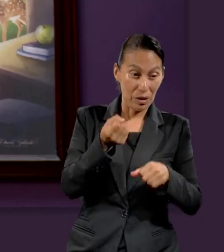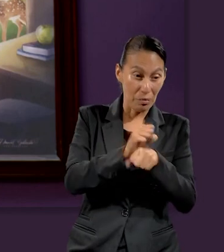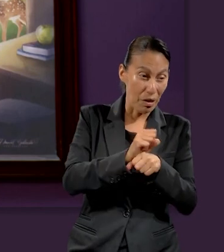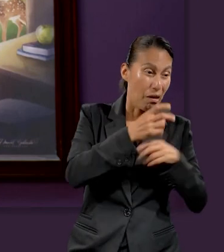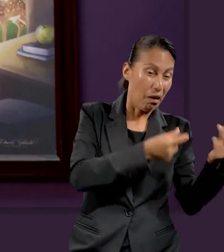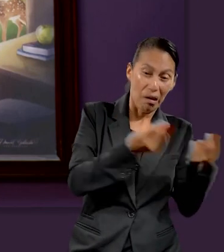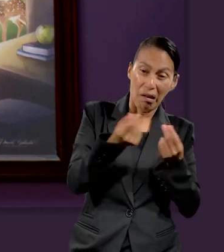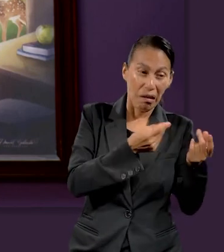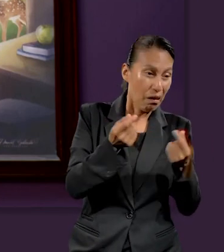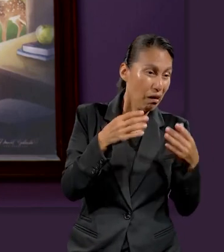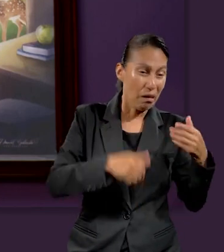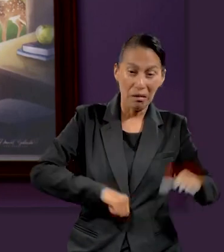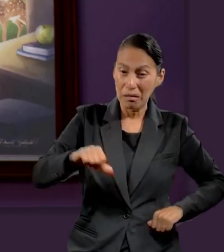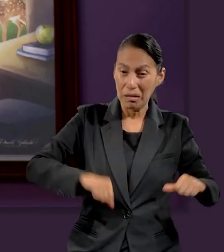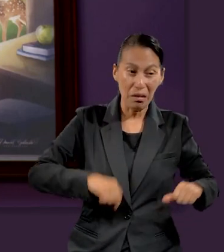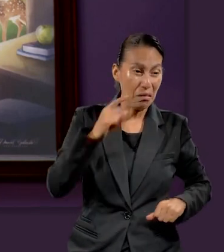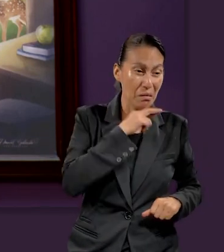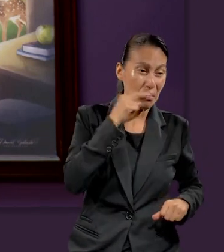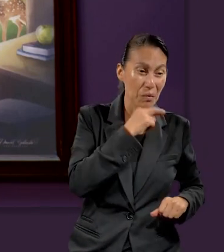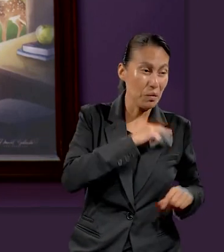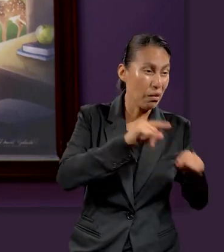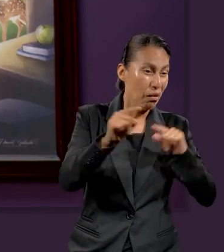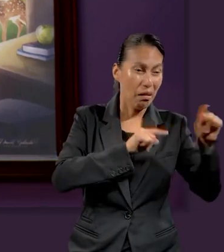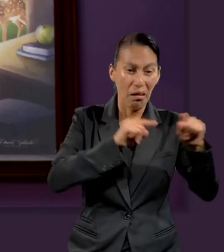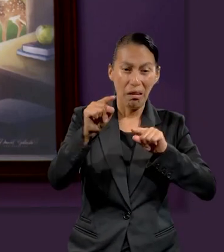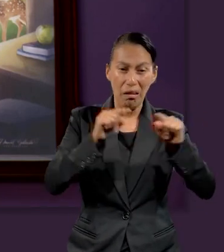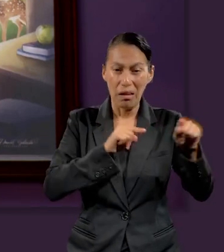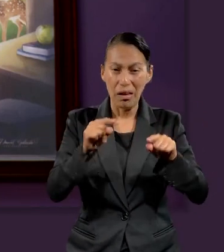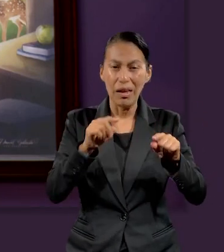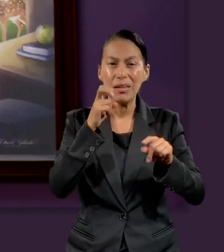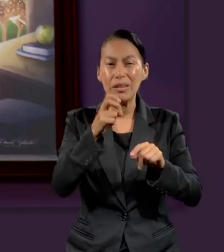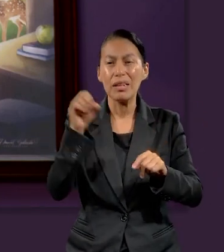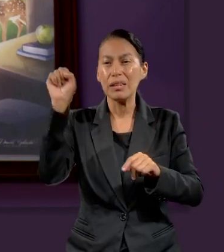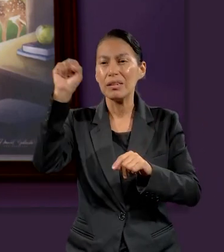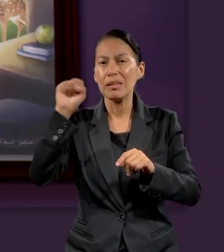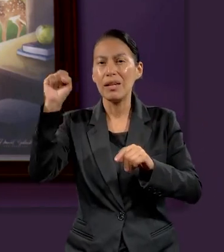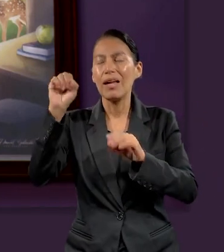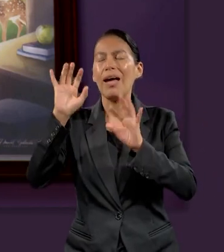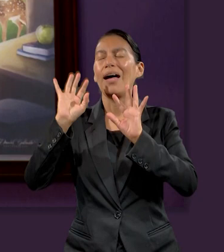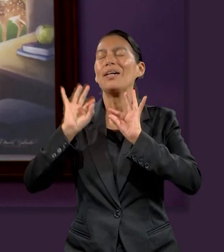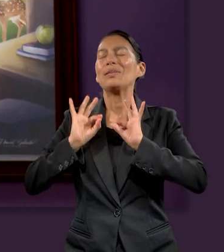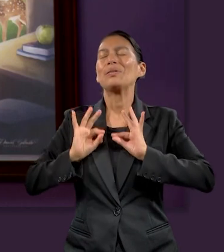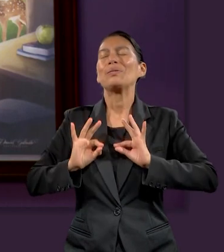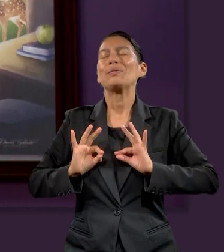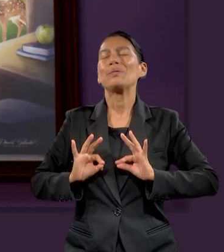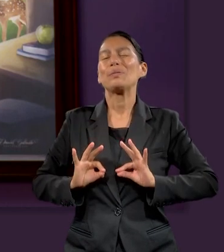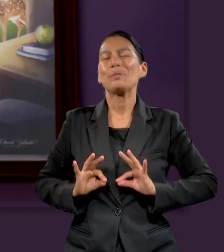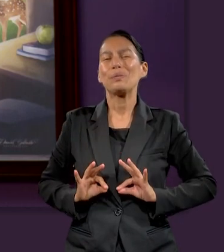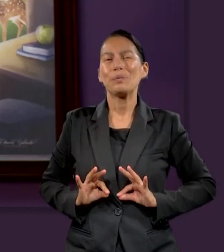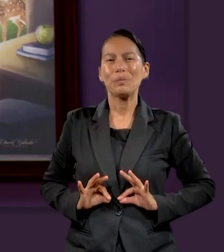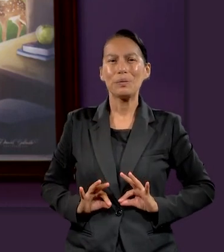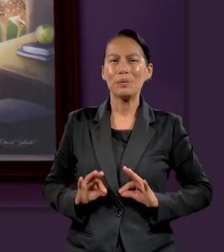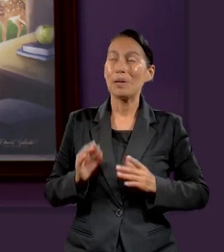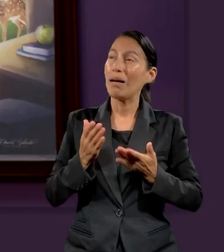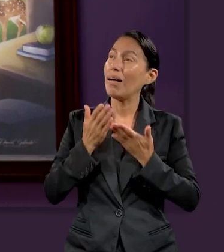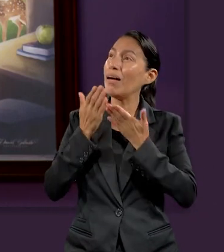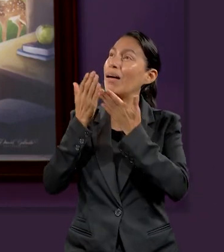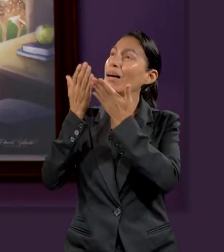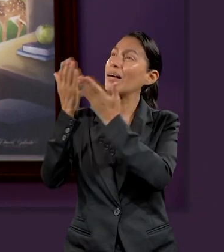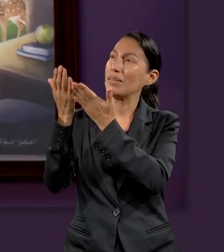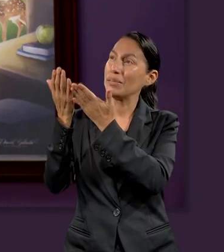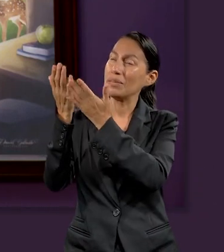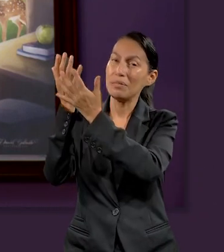andamos toda la semana de un lado a otro y llega el sábado y podemos ir y